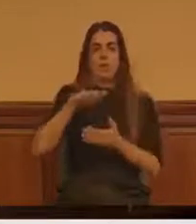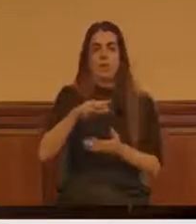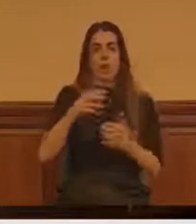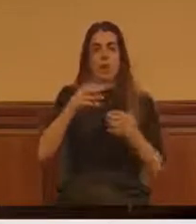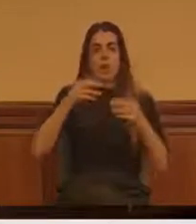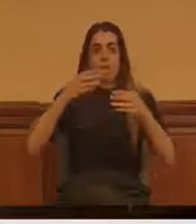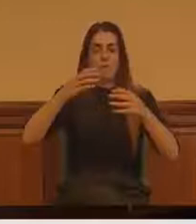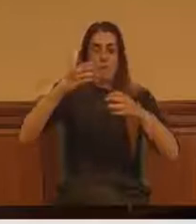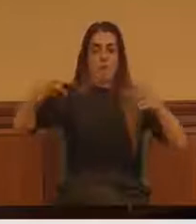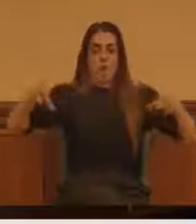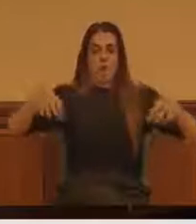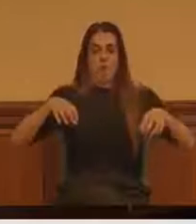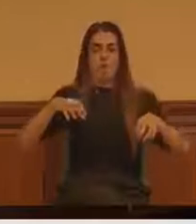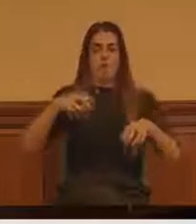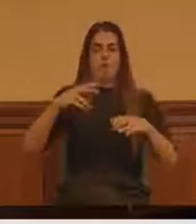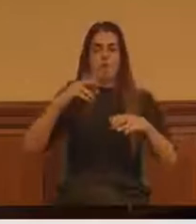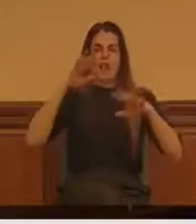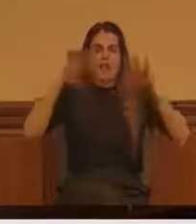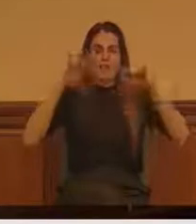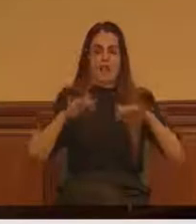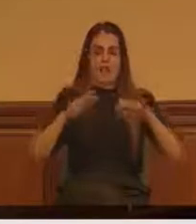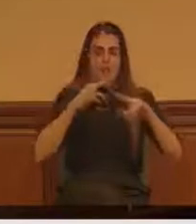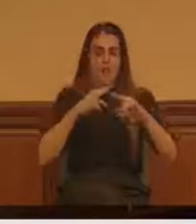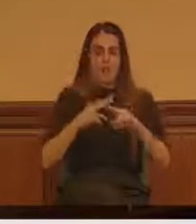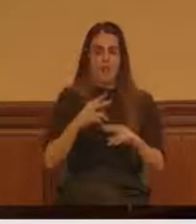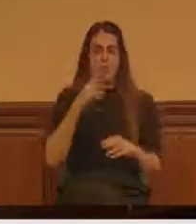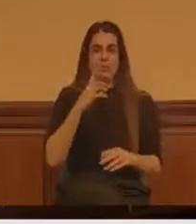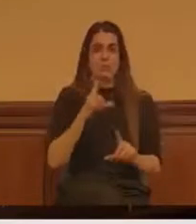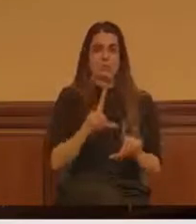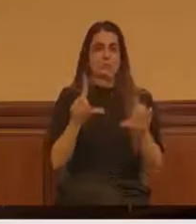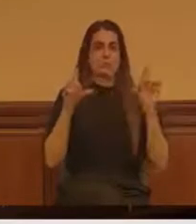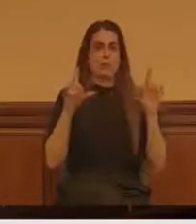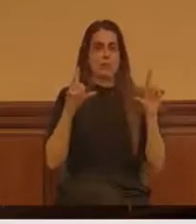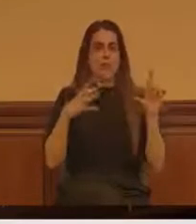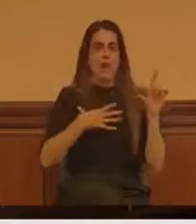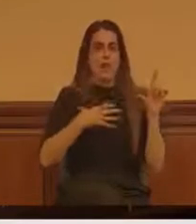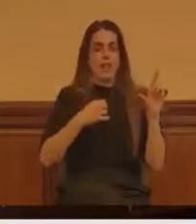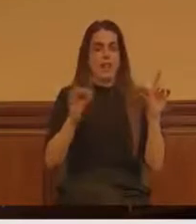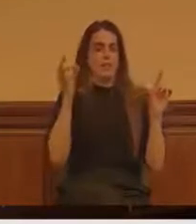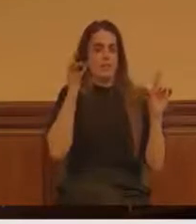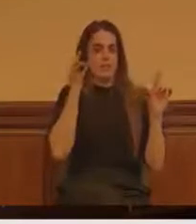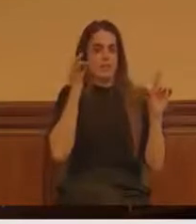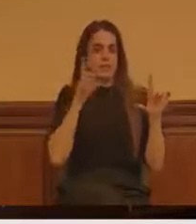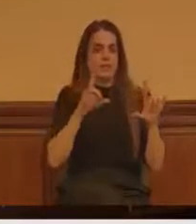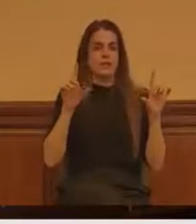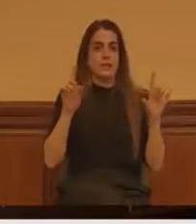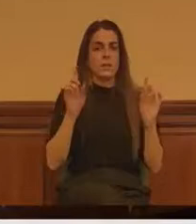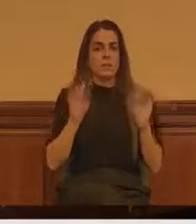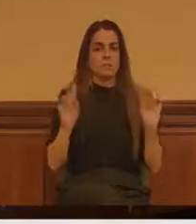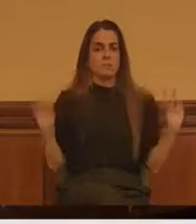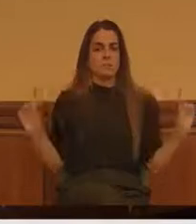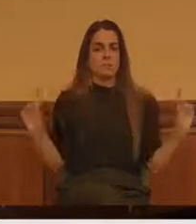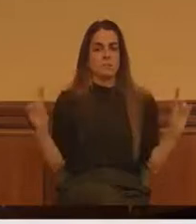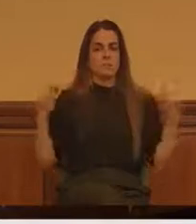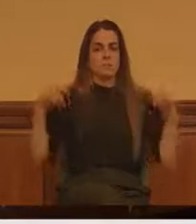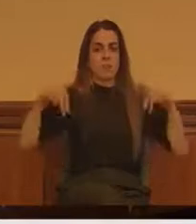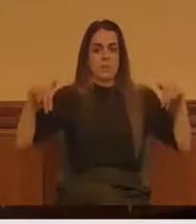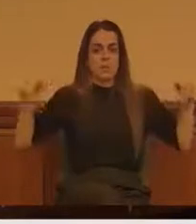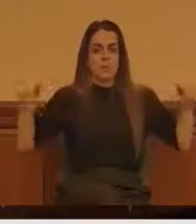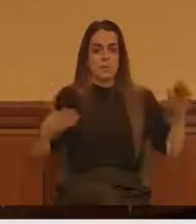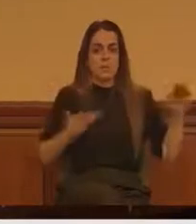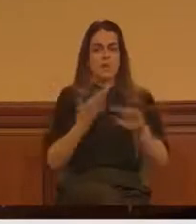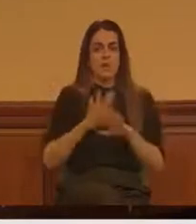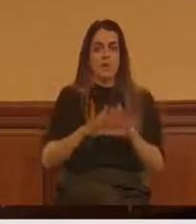Sale una fotito aquí de la alcaldesa y de las personas que acudieron a la